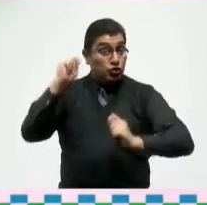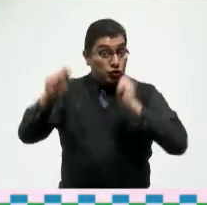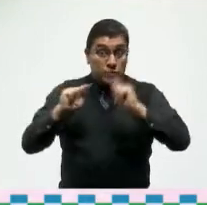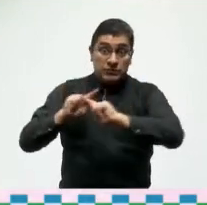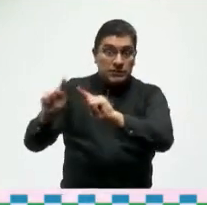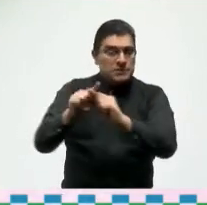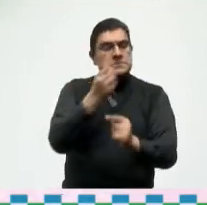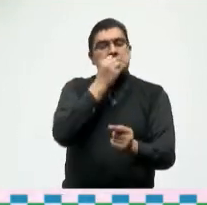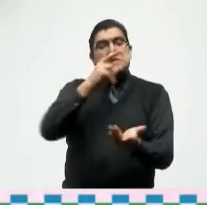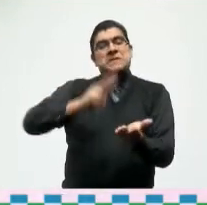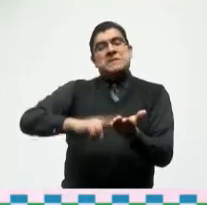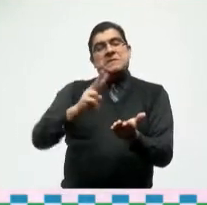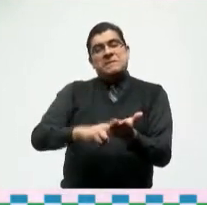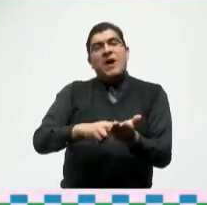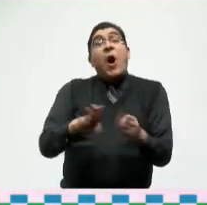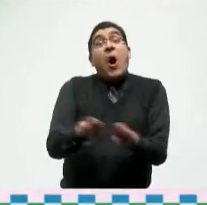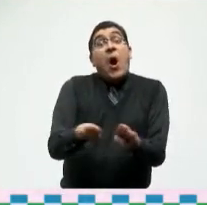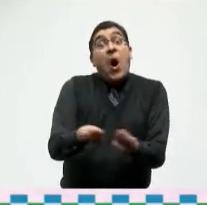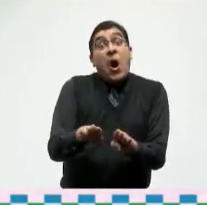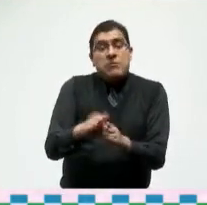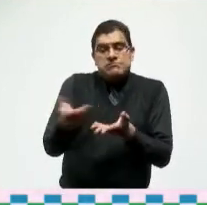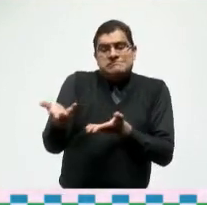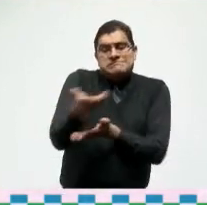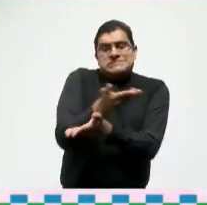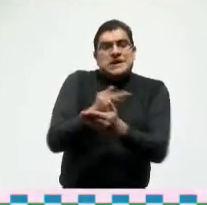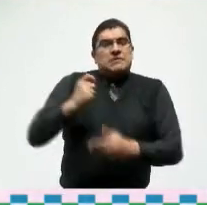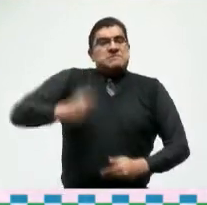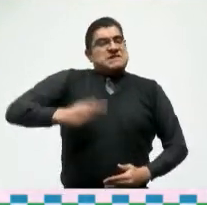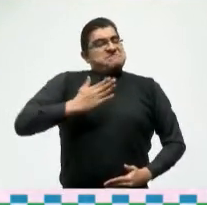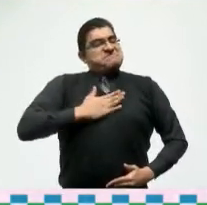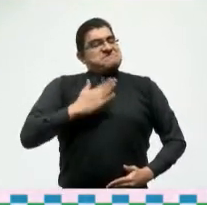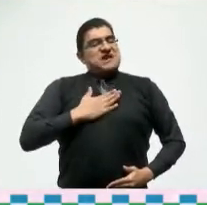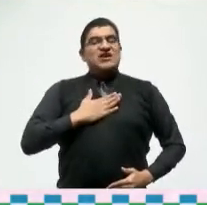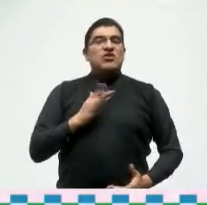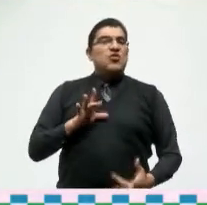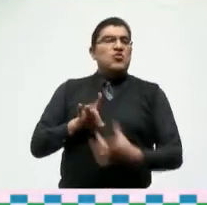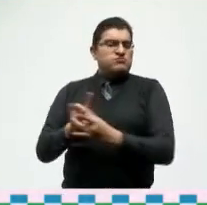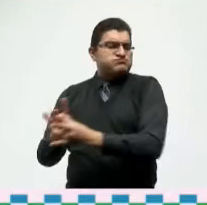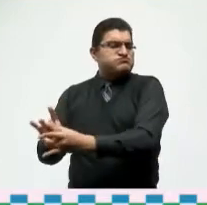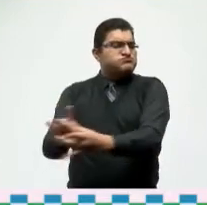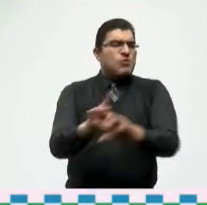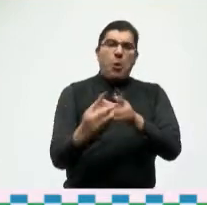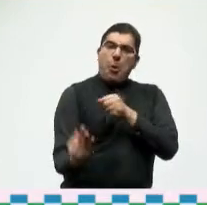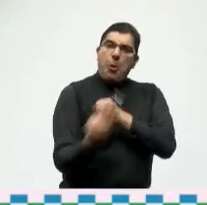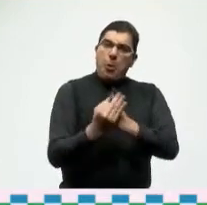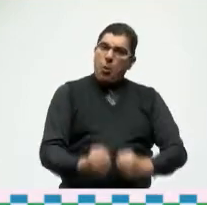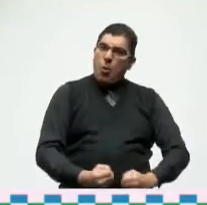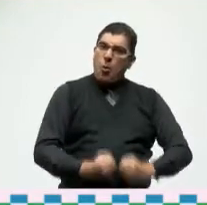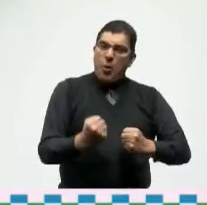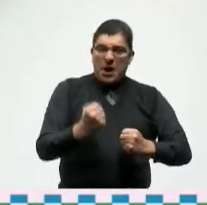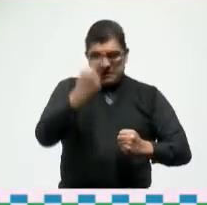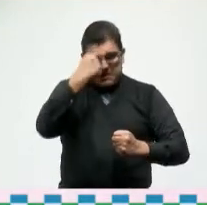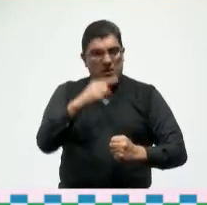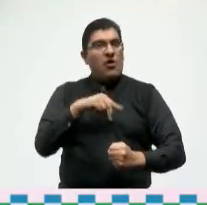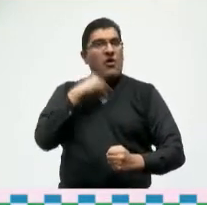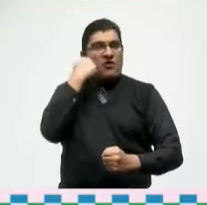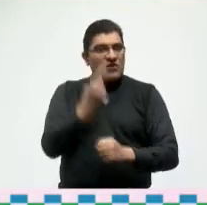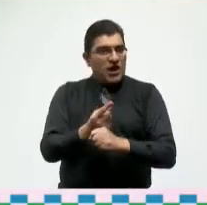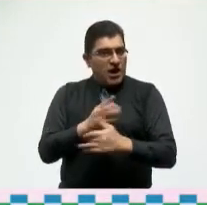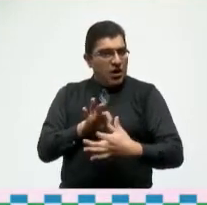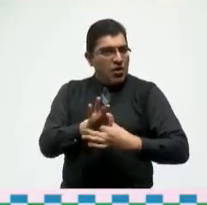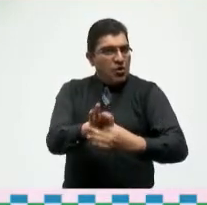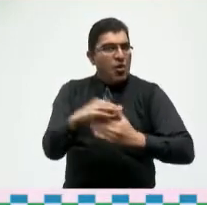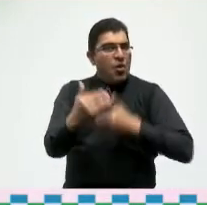manera sin duda de compartir nuestra identidad fortalecer nuestra unidad y reafirmar nuestra voluntad para caminar